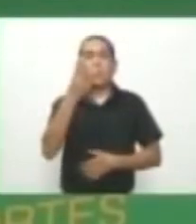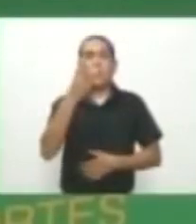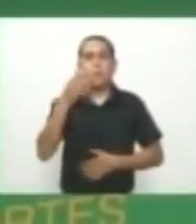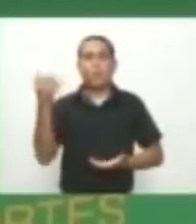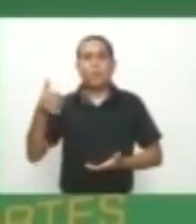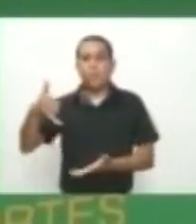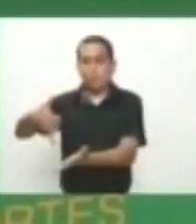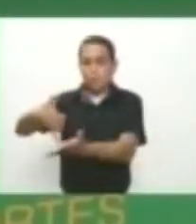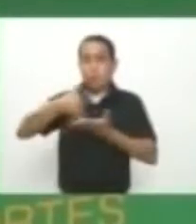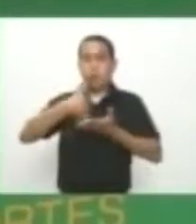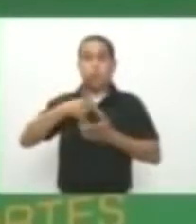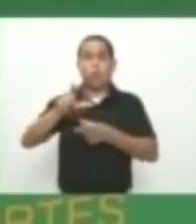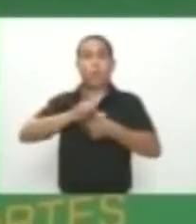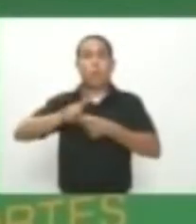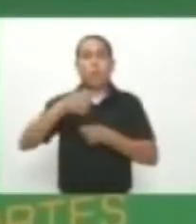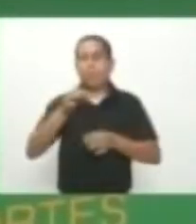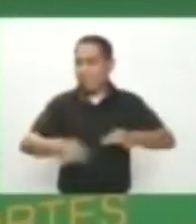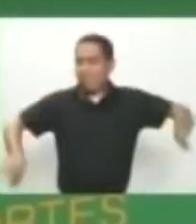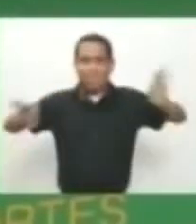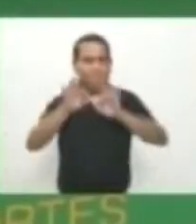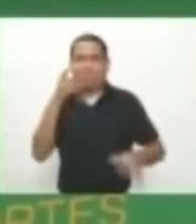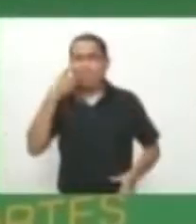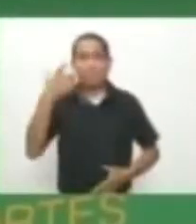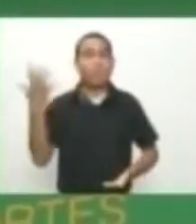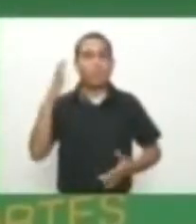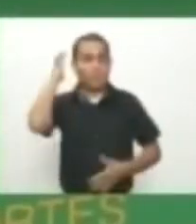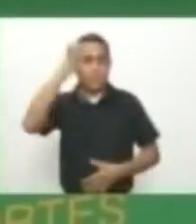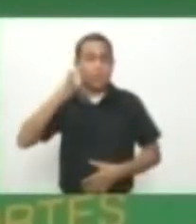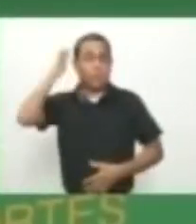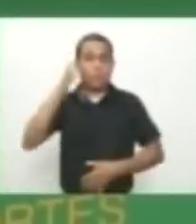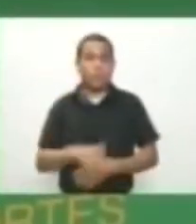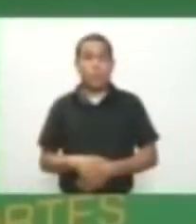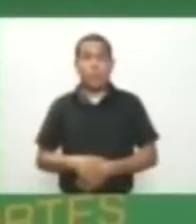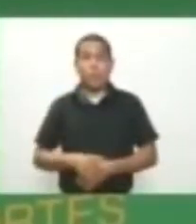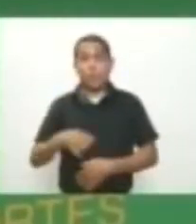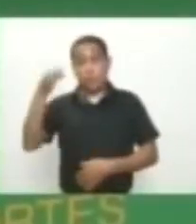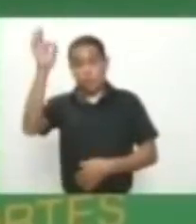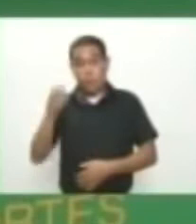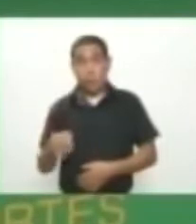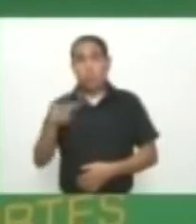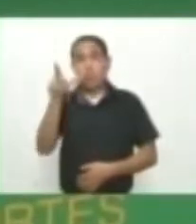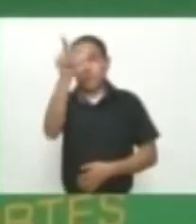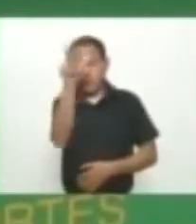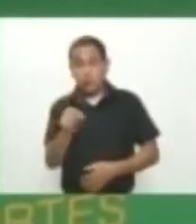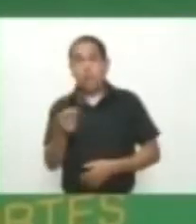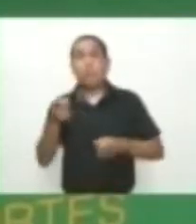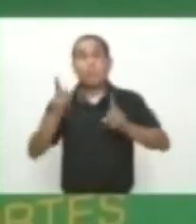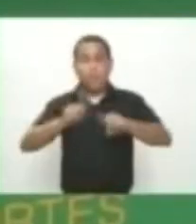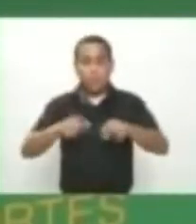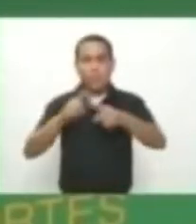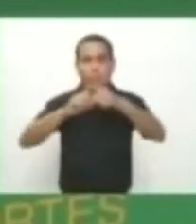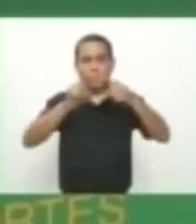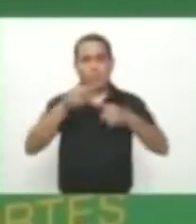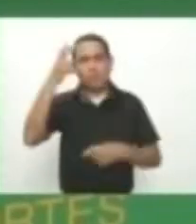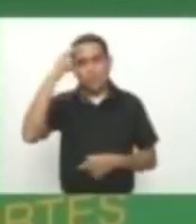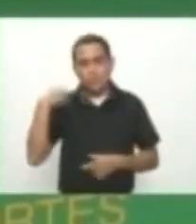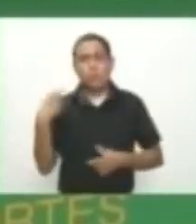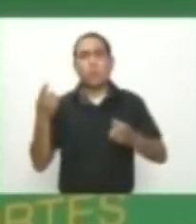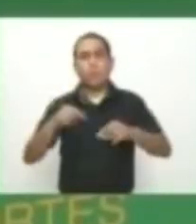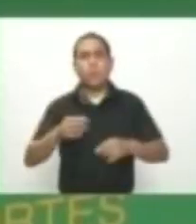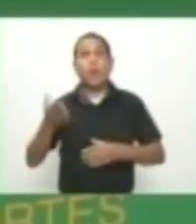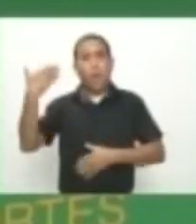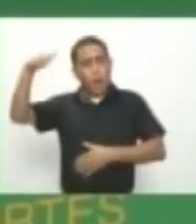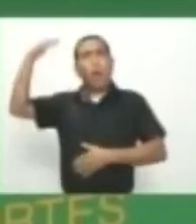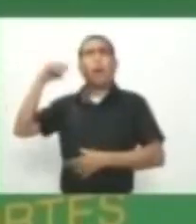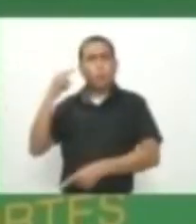copas De las ligas más importantes De Europa Italia, Francia y España Antes Inglaterra y Alemania Habían sido conquistadas También por